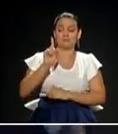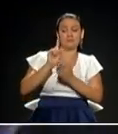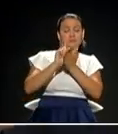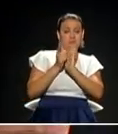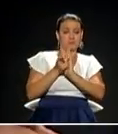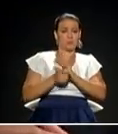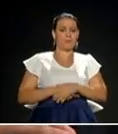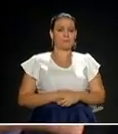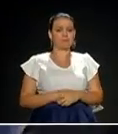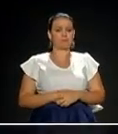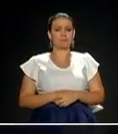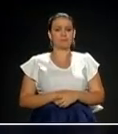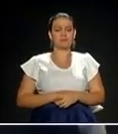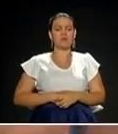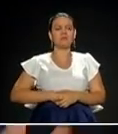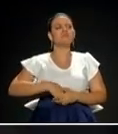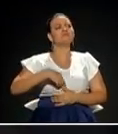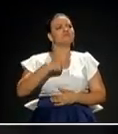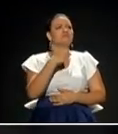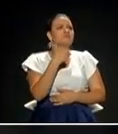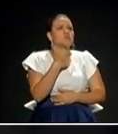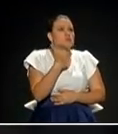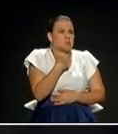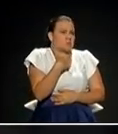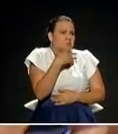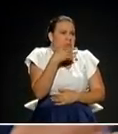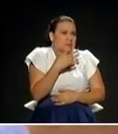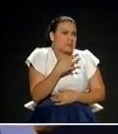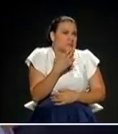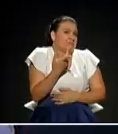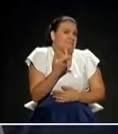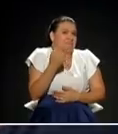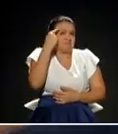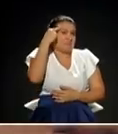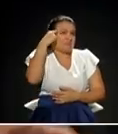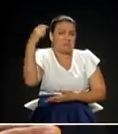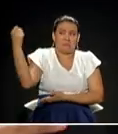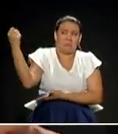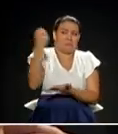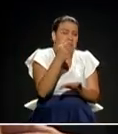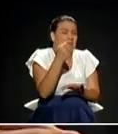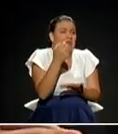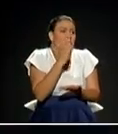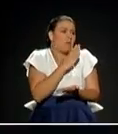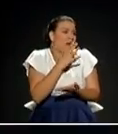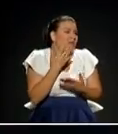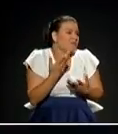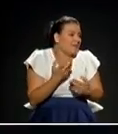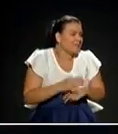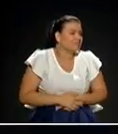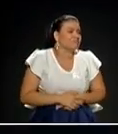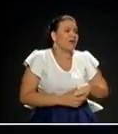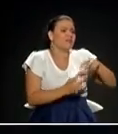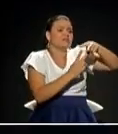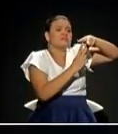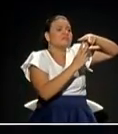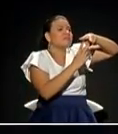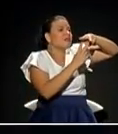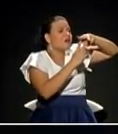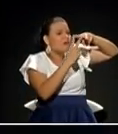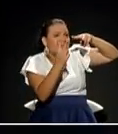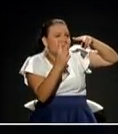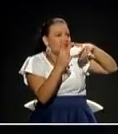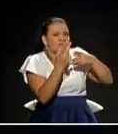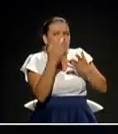Yo, básicamente, la única obra que he dicho que no hay los recursos para hacerla es el tranvía y que me gusta